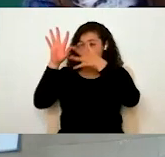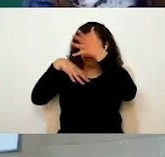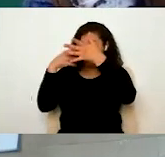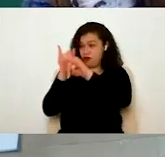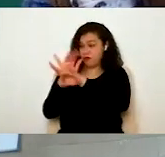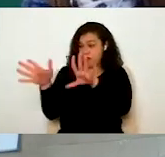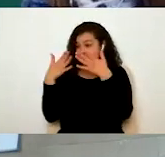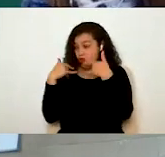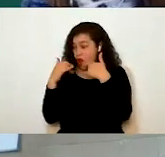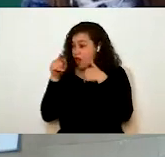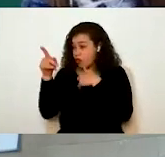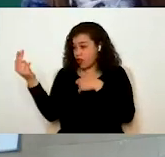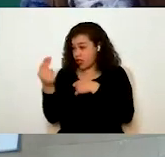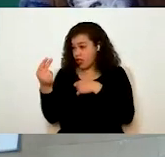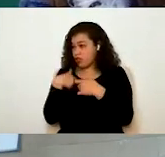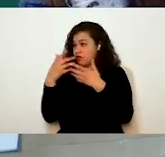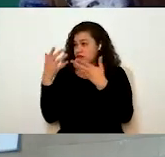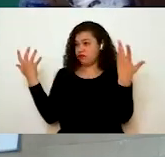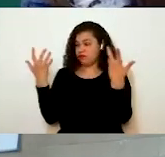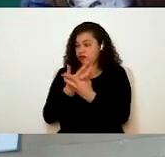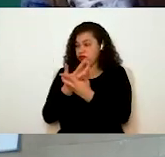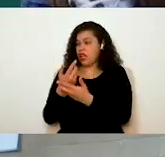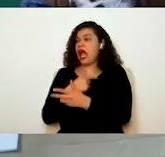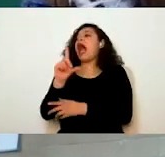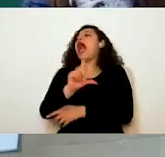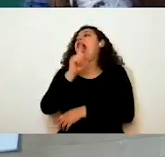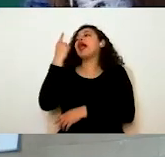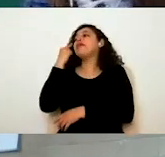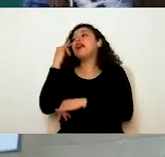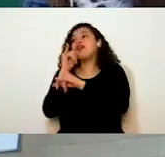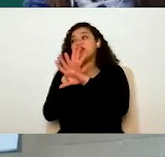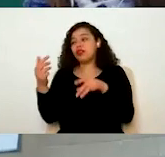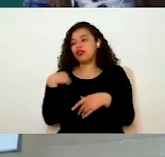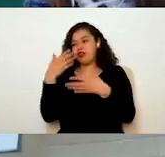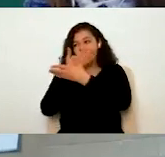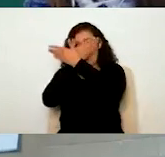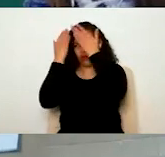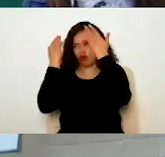información que ustedes requieren, es cuando yo ya canalizo al área especializada.